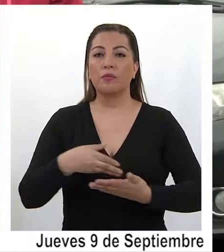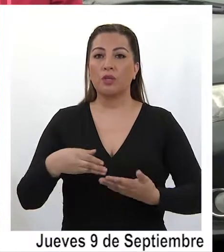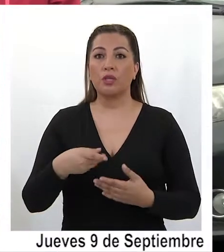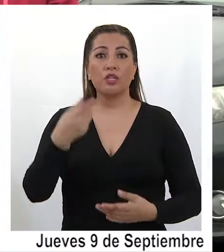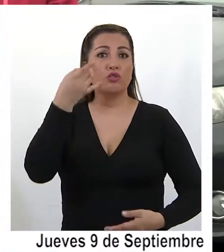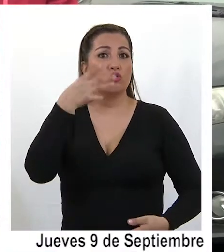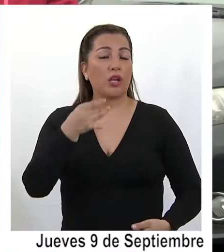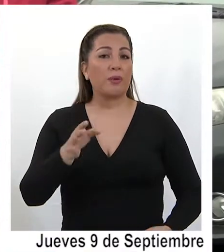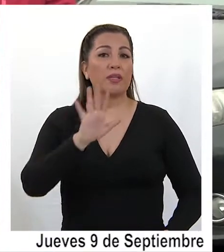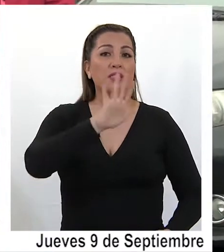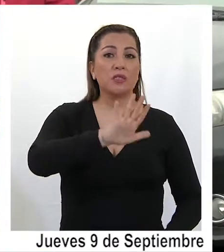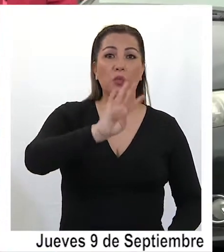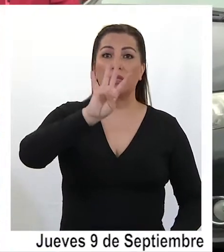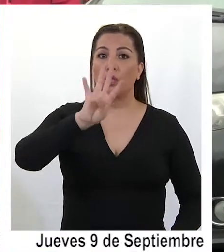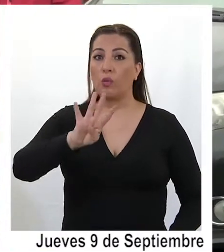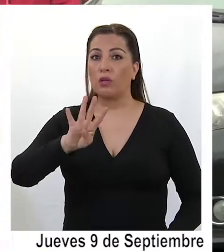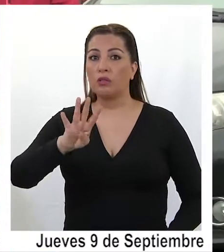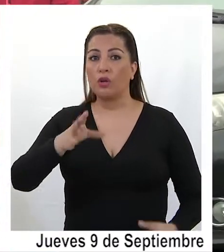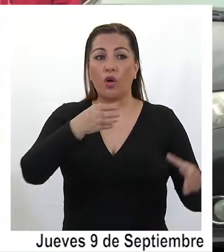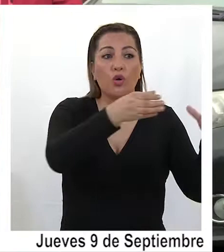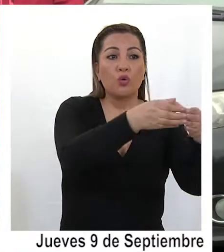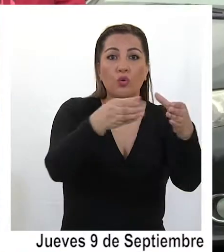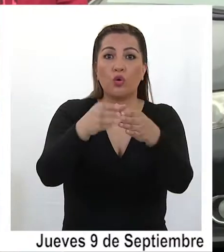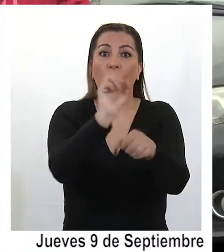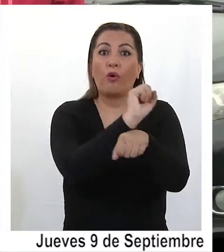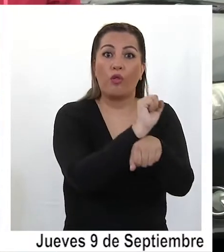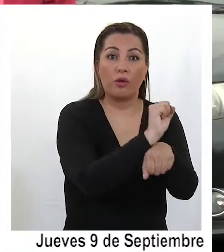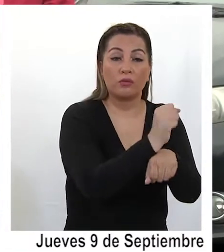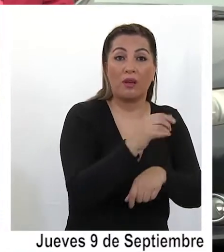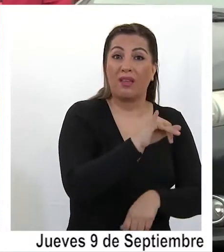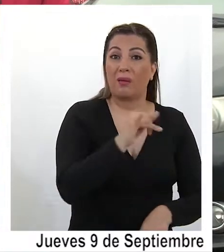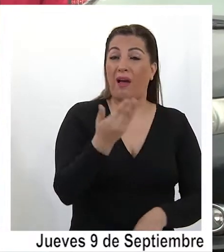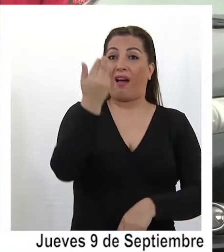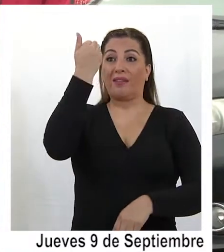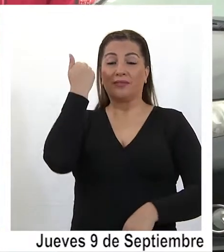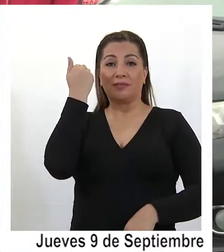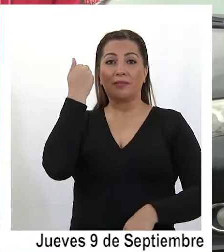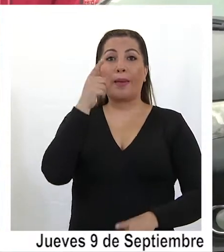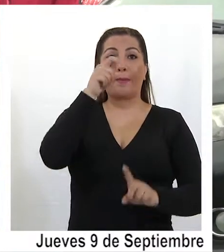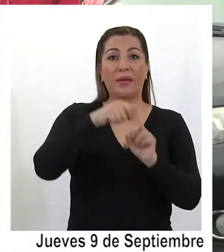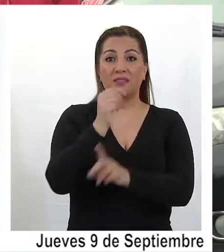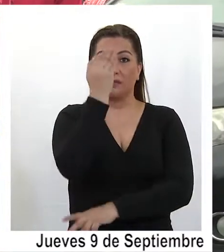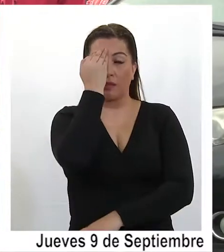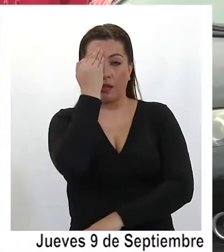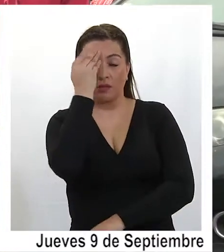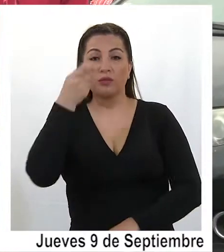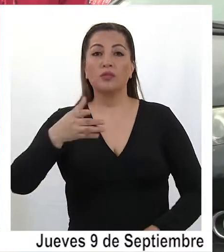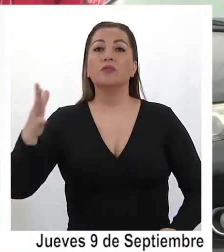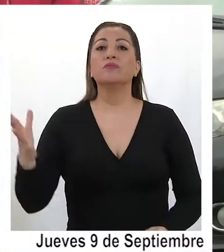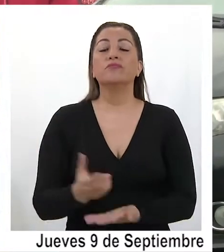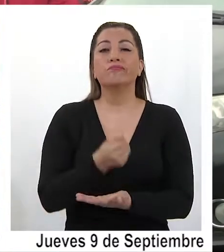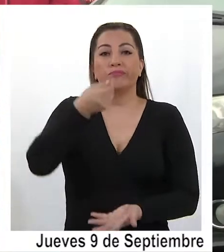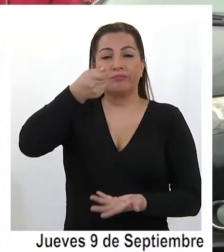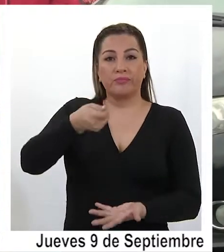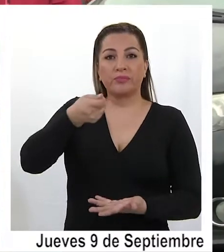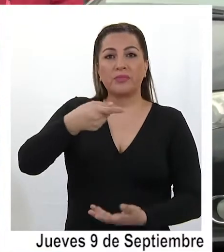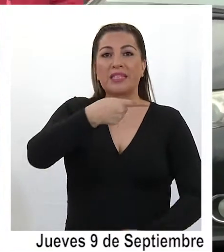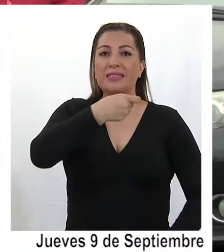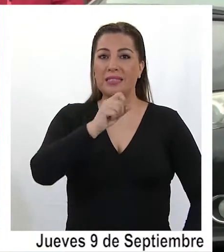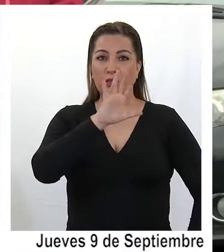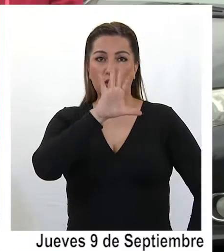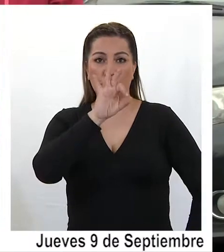pesos con solamente 54 lotes. La vez anterior, durante el mes de agosto, recaudamos con